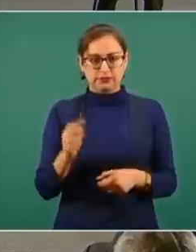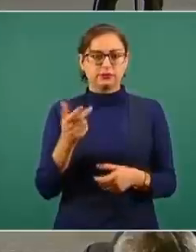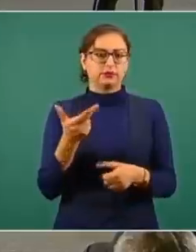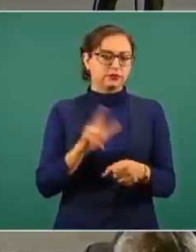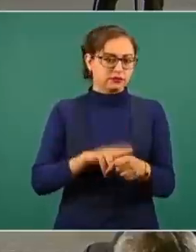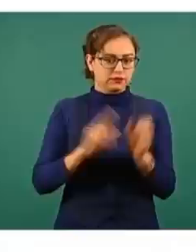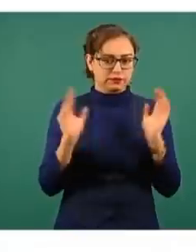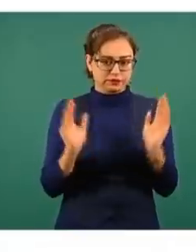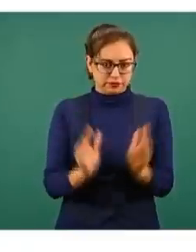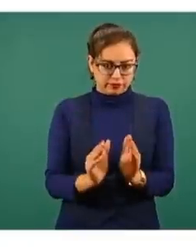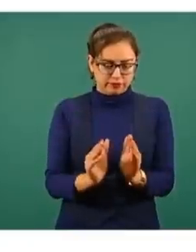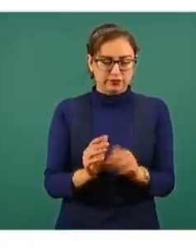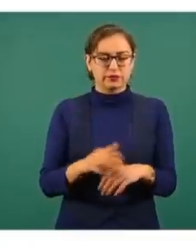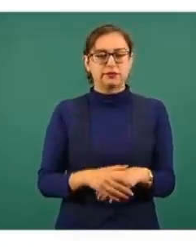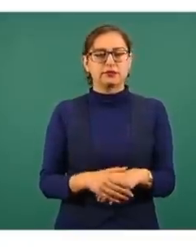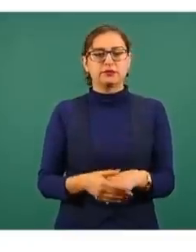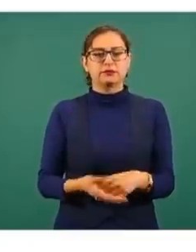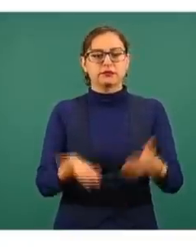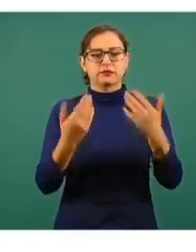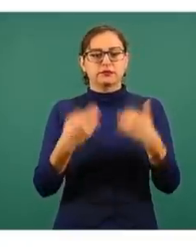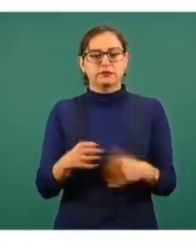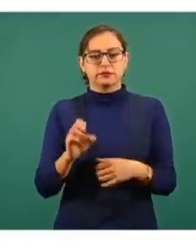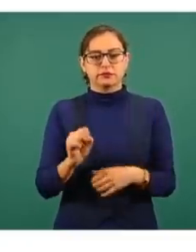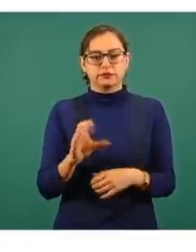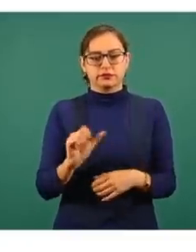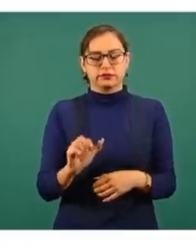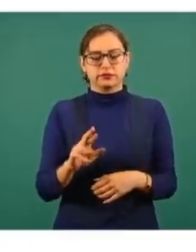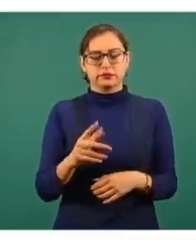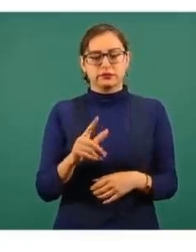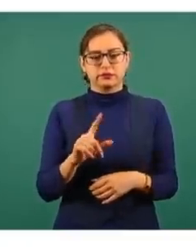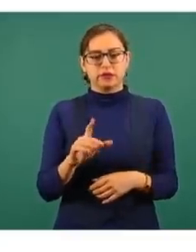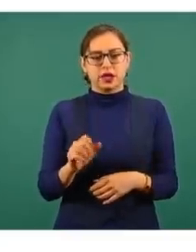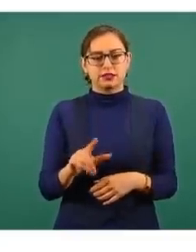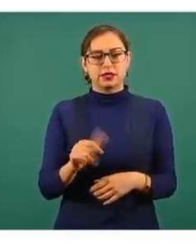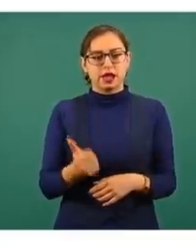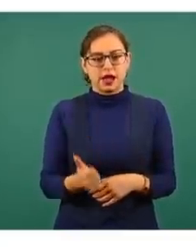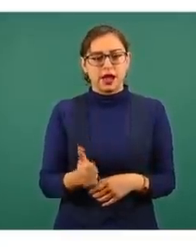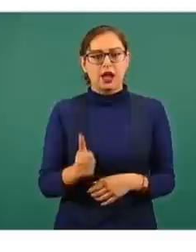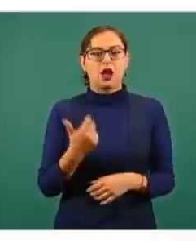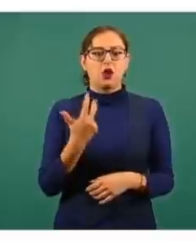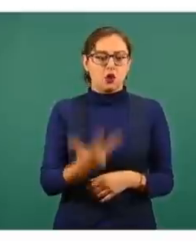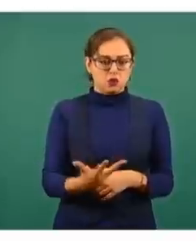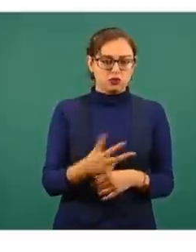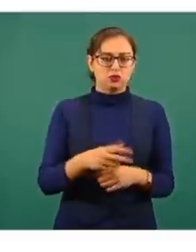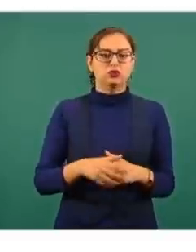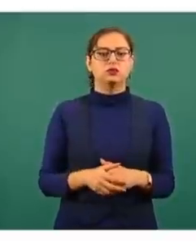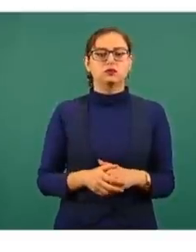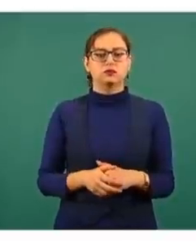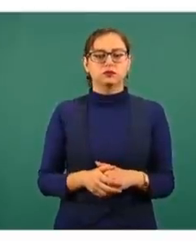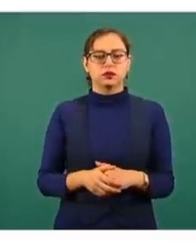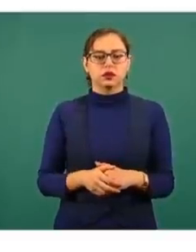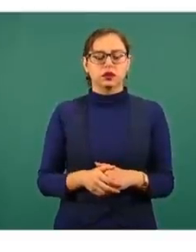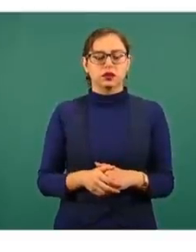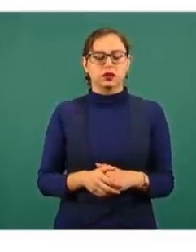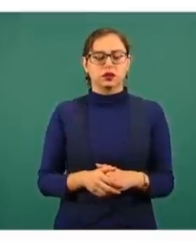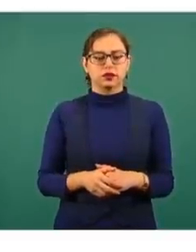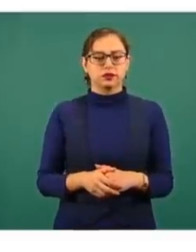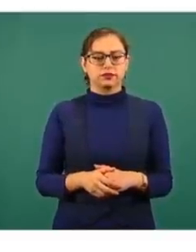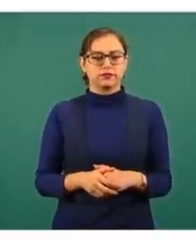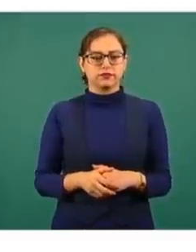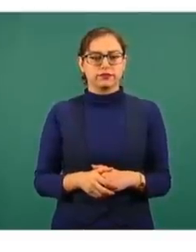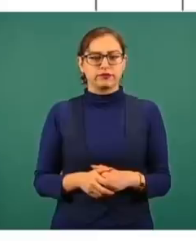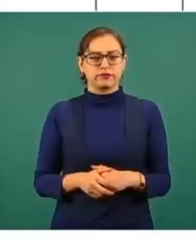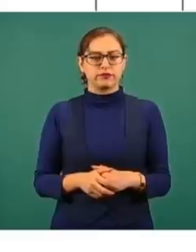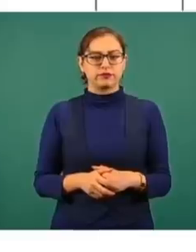en Escárcega, ocho puntos, ¿qué sigue, por favor? Ocho puntos,